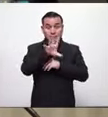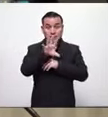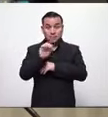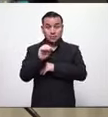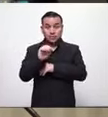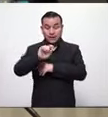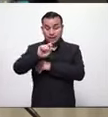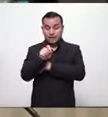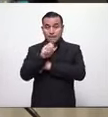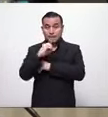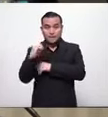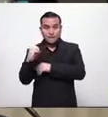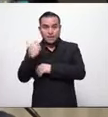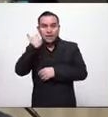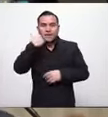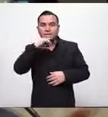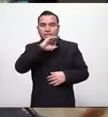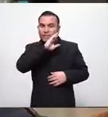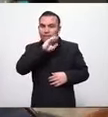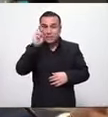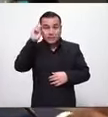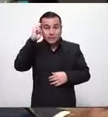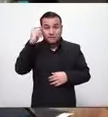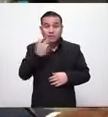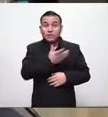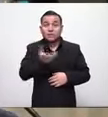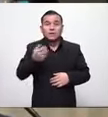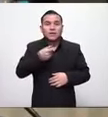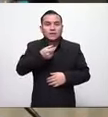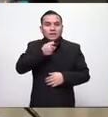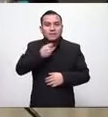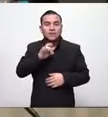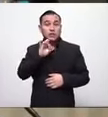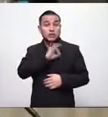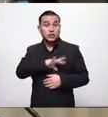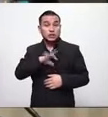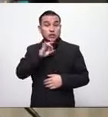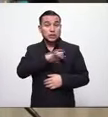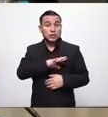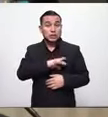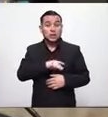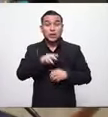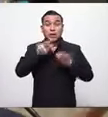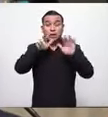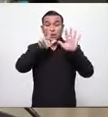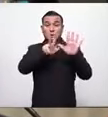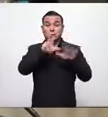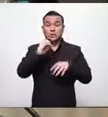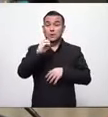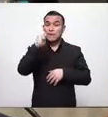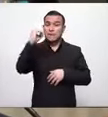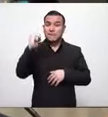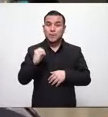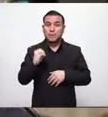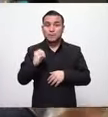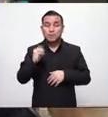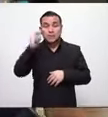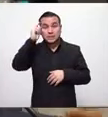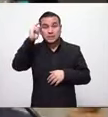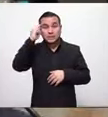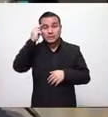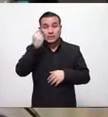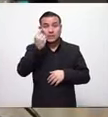mil contagiados, según los reportes de Chile, el ochenta por ciento son